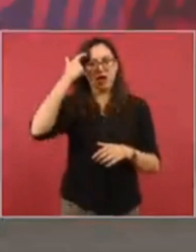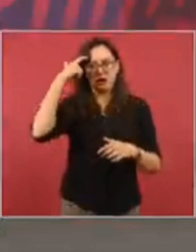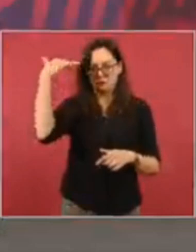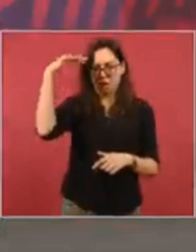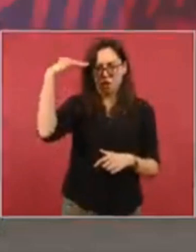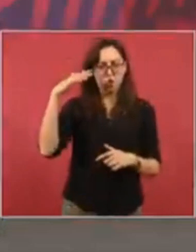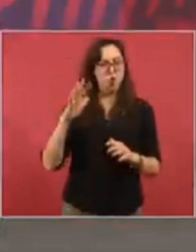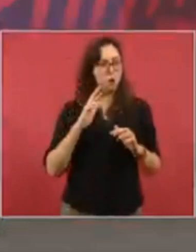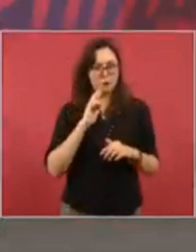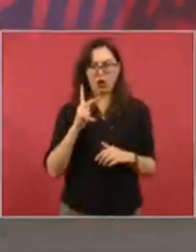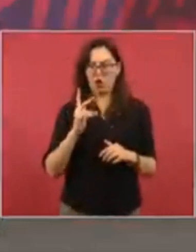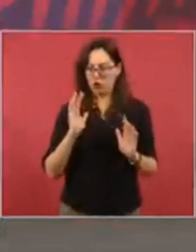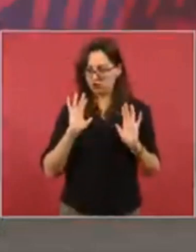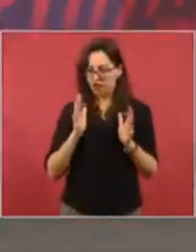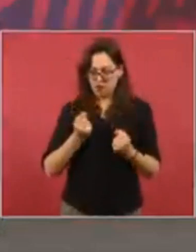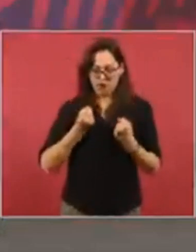en familia